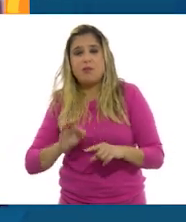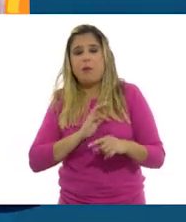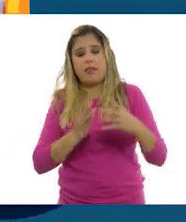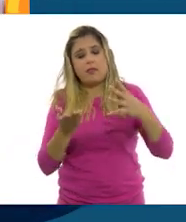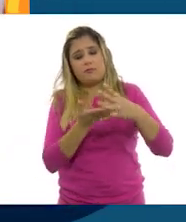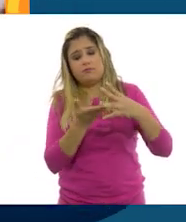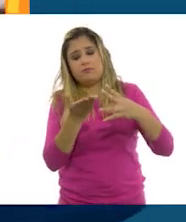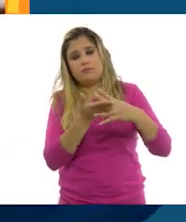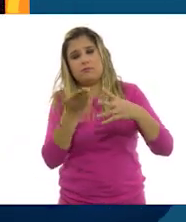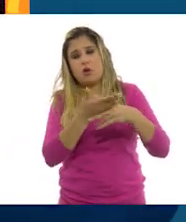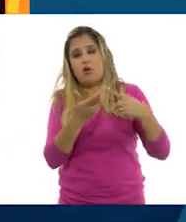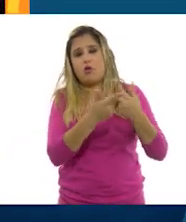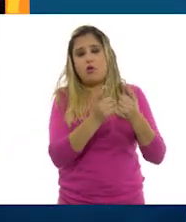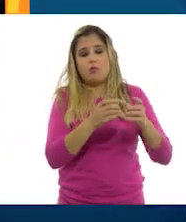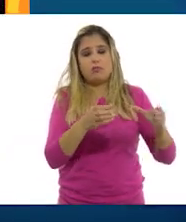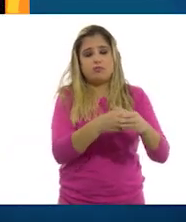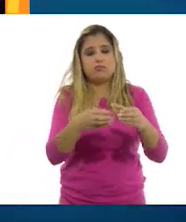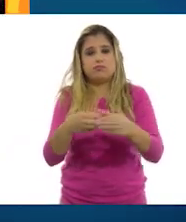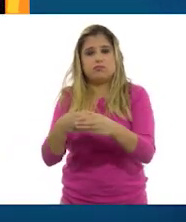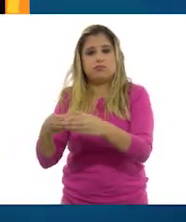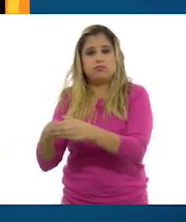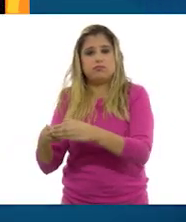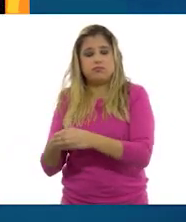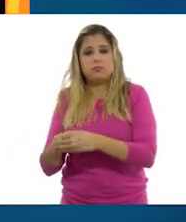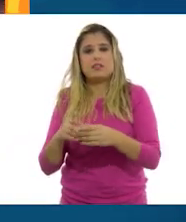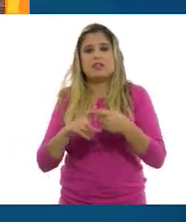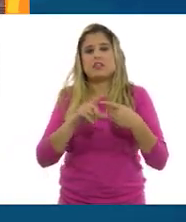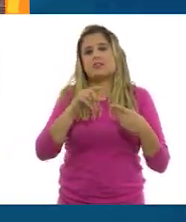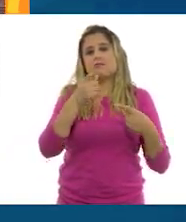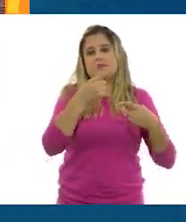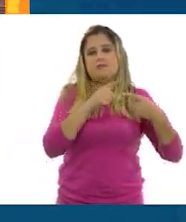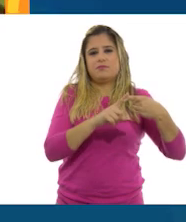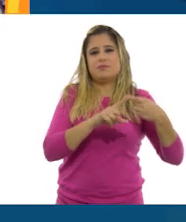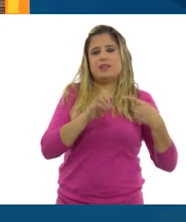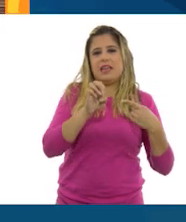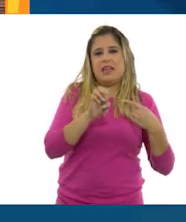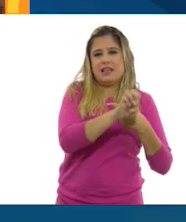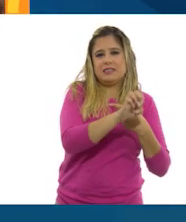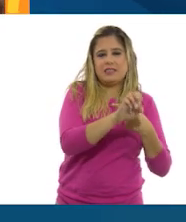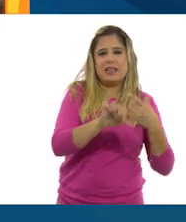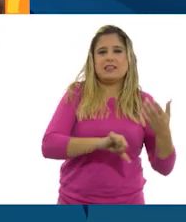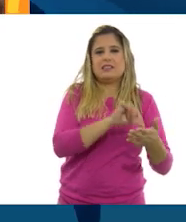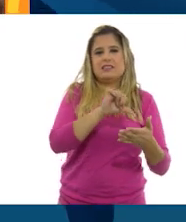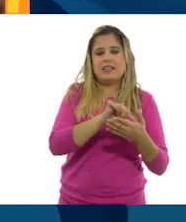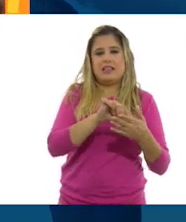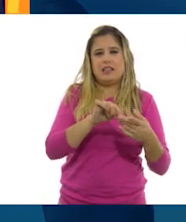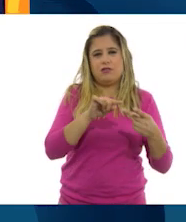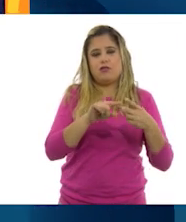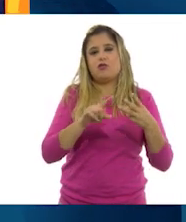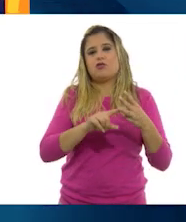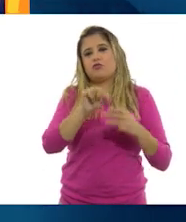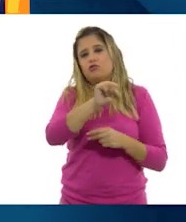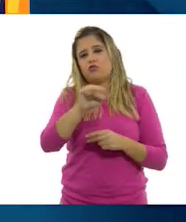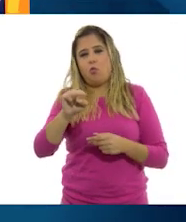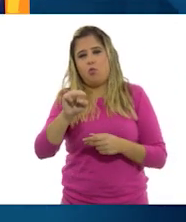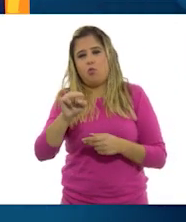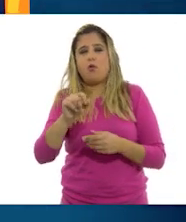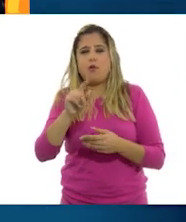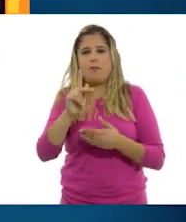dividir en cuatro grandes grupos, que primero son los acá, al este, centro y sur del